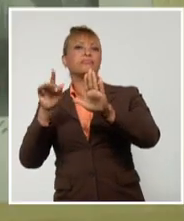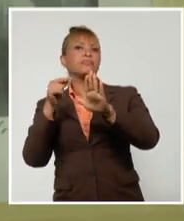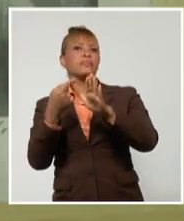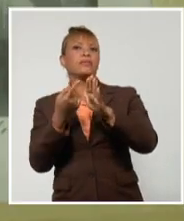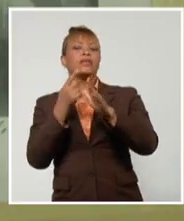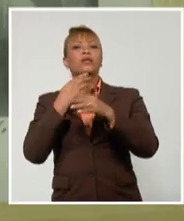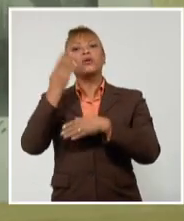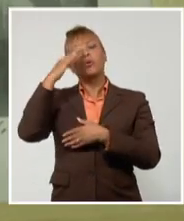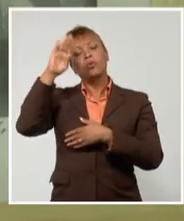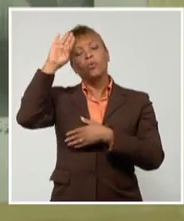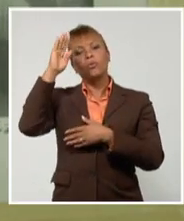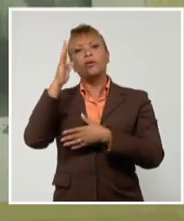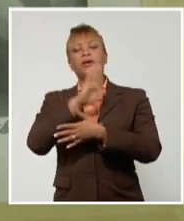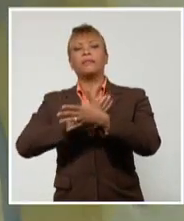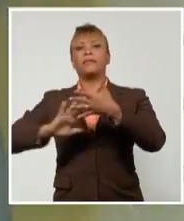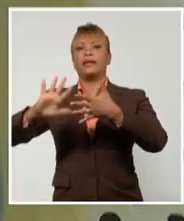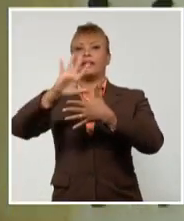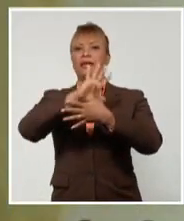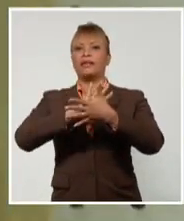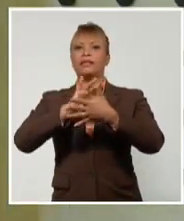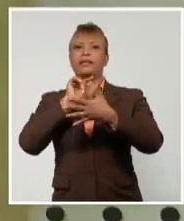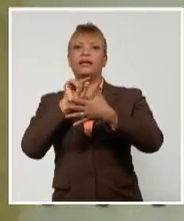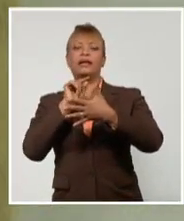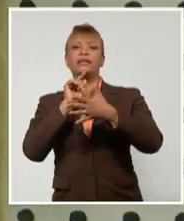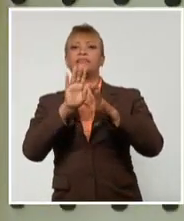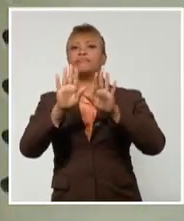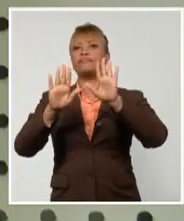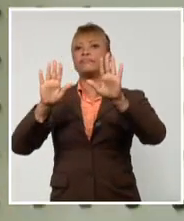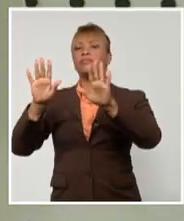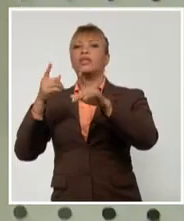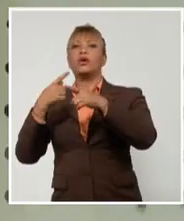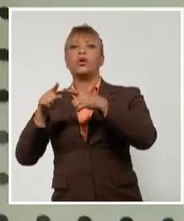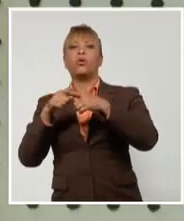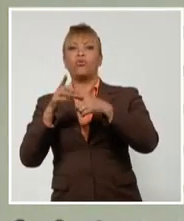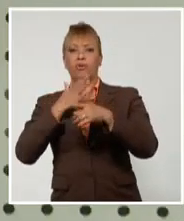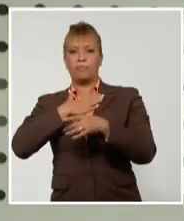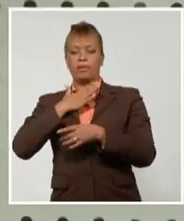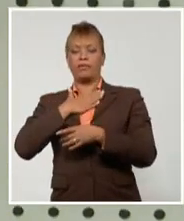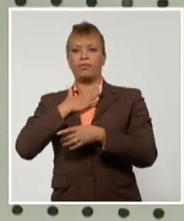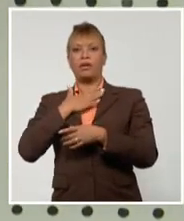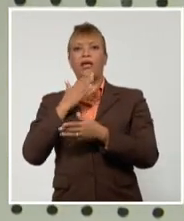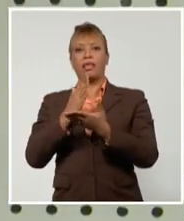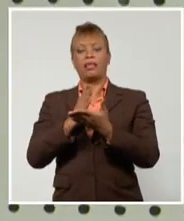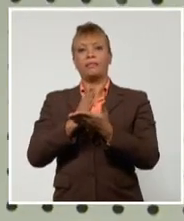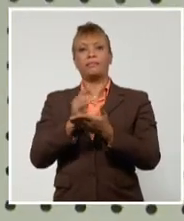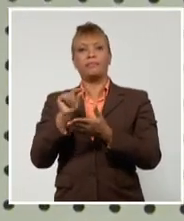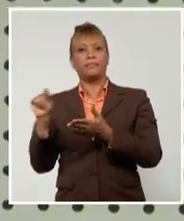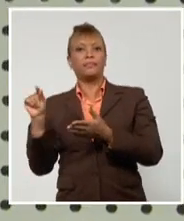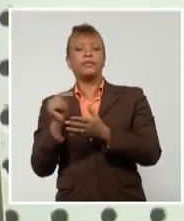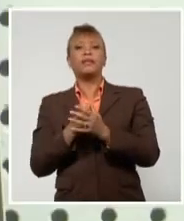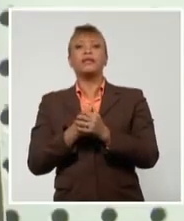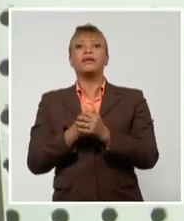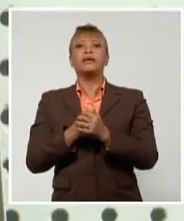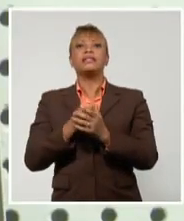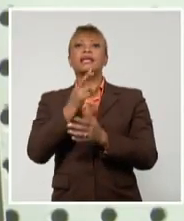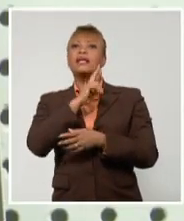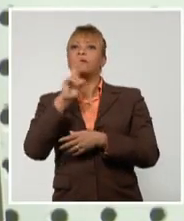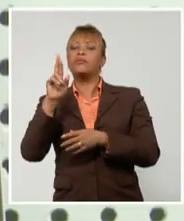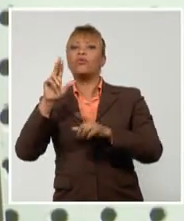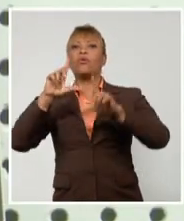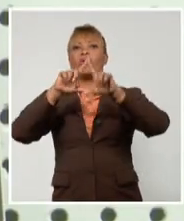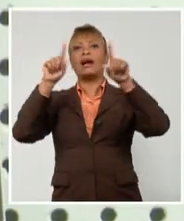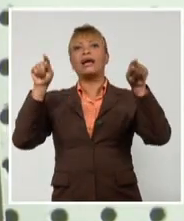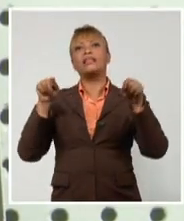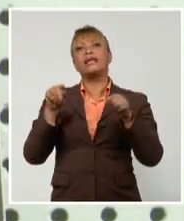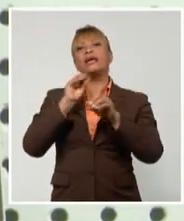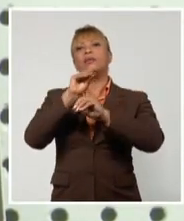Cuba y la América Latina, en la que se exhiben objetos personales del líder estudiantil, instantáneas de la revolución, carteles y